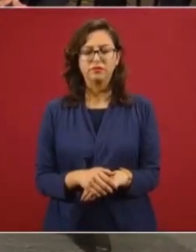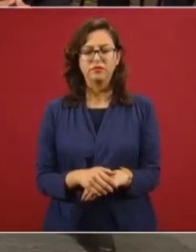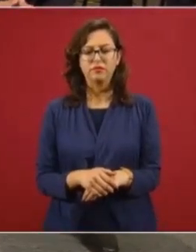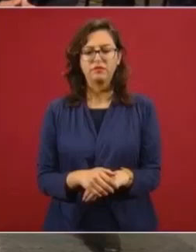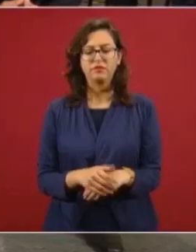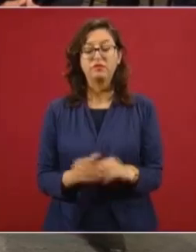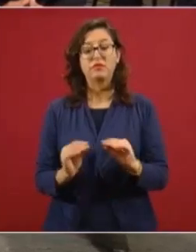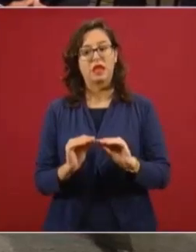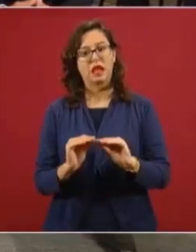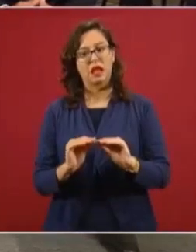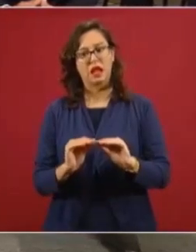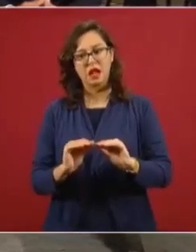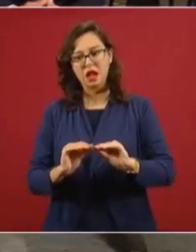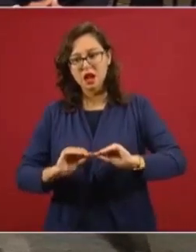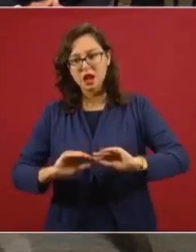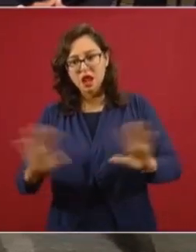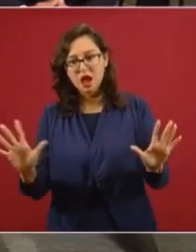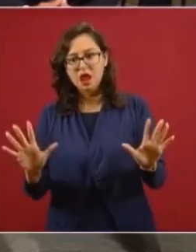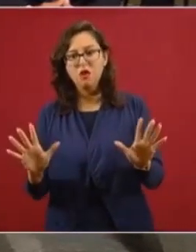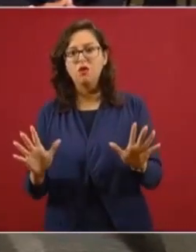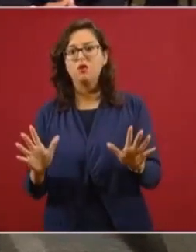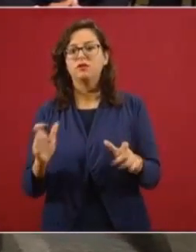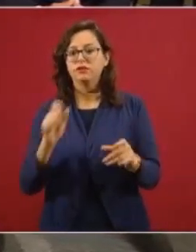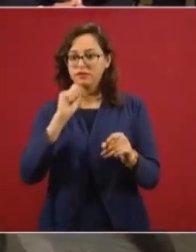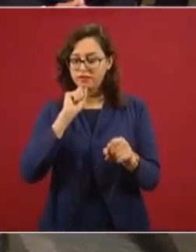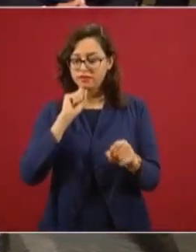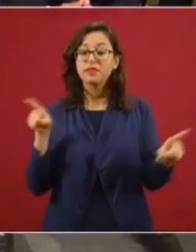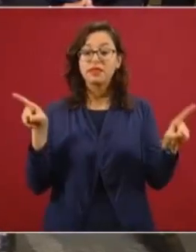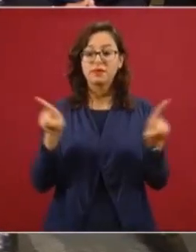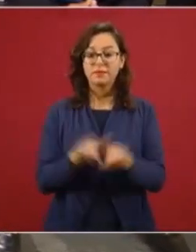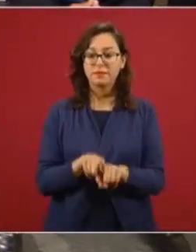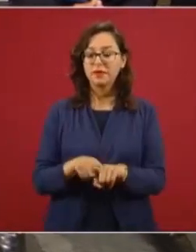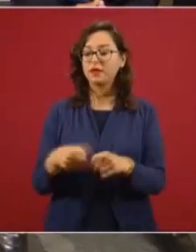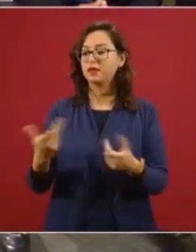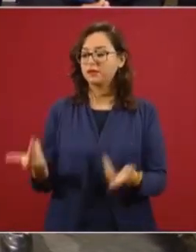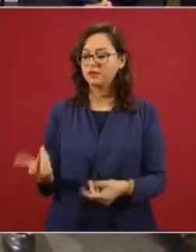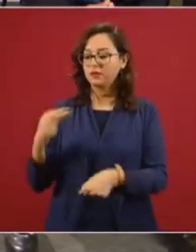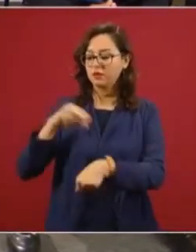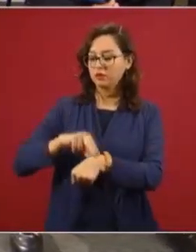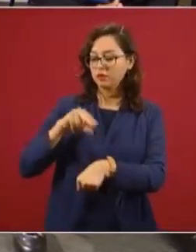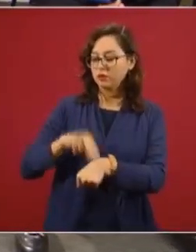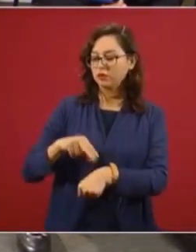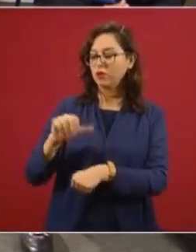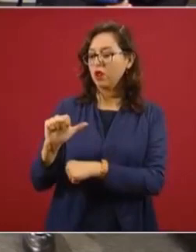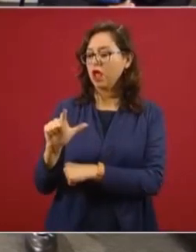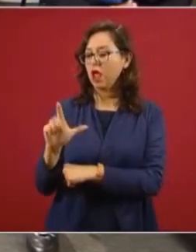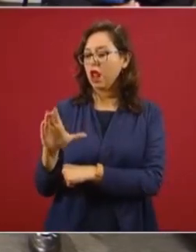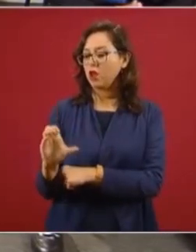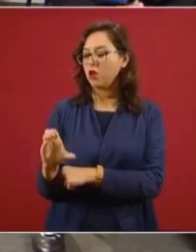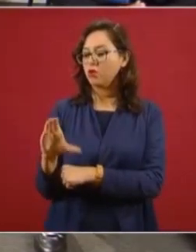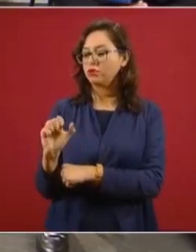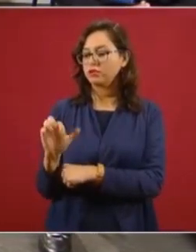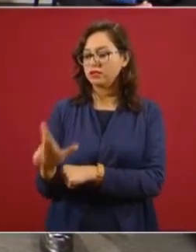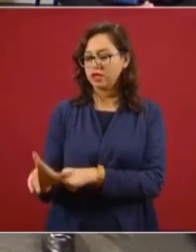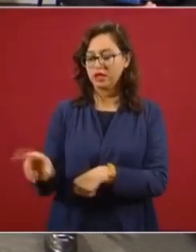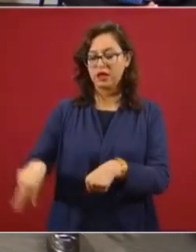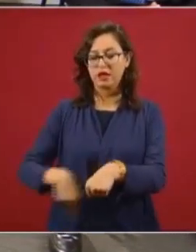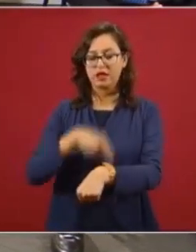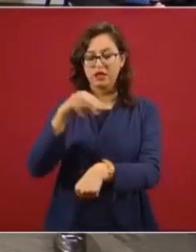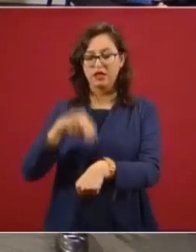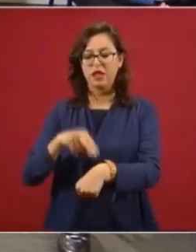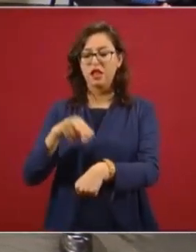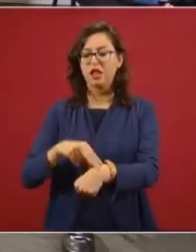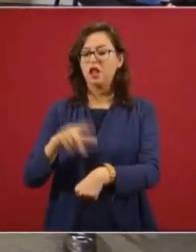respaldo médico-científico del doctor Jorge Alcocer, del doctor